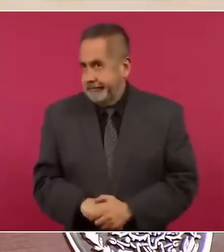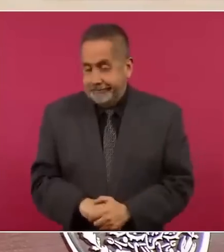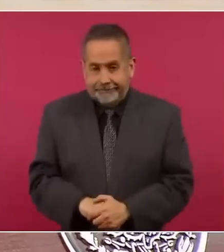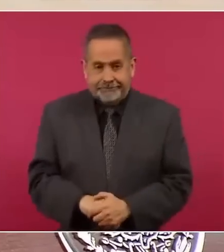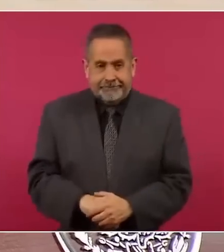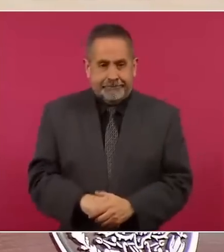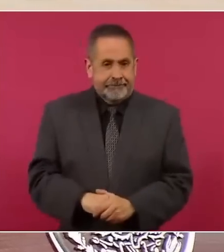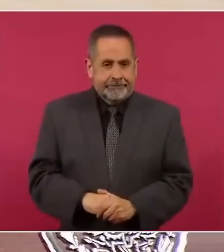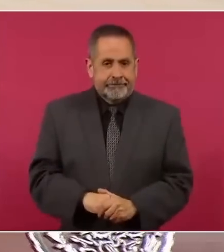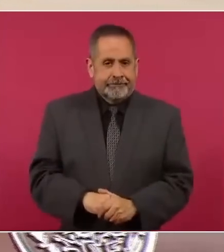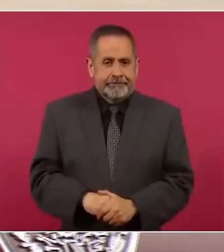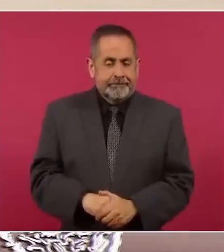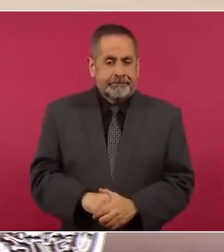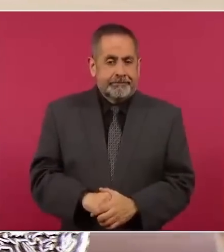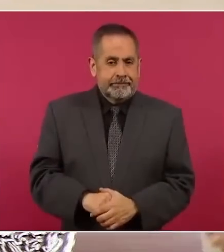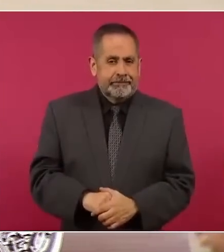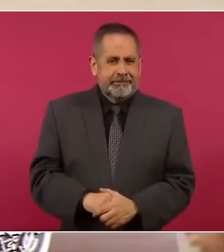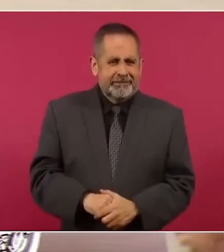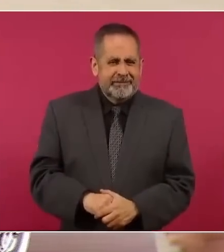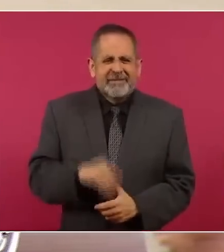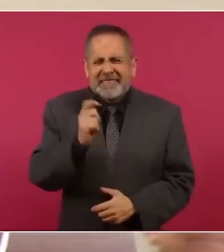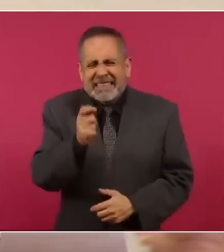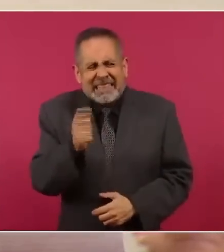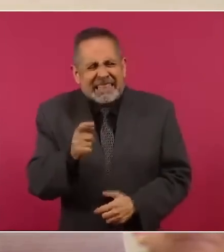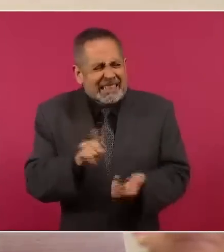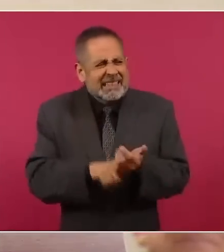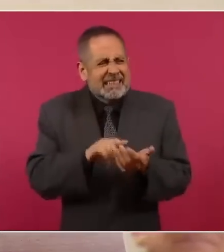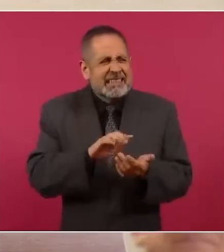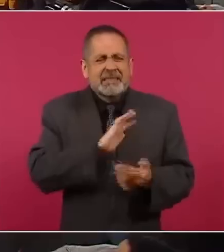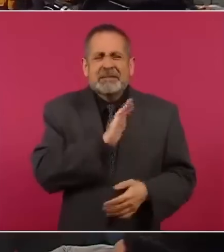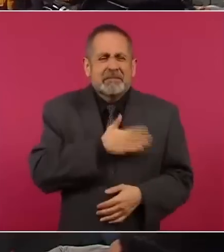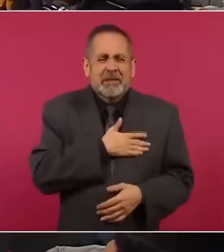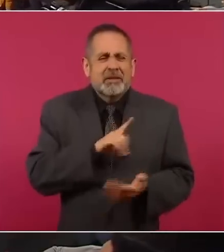¿eso qué significa en español?